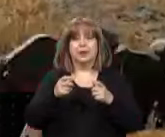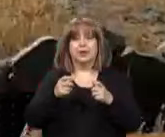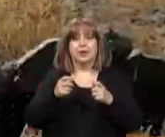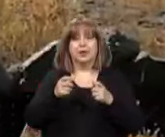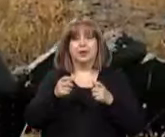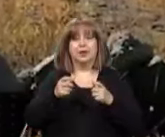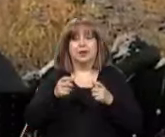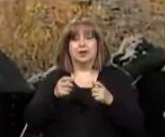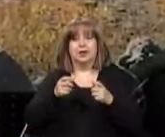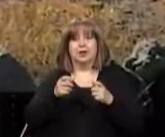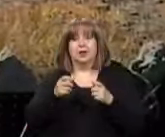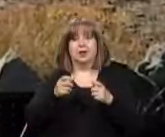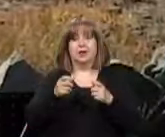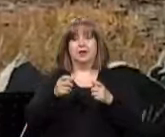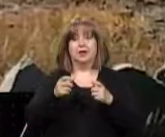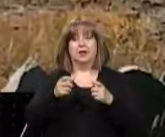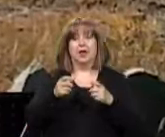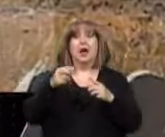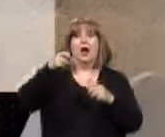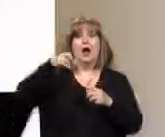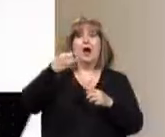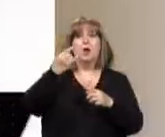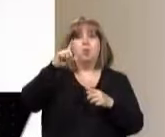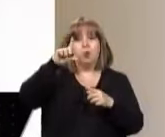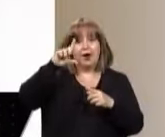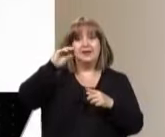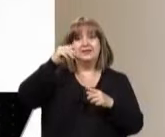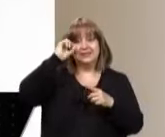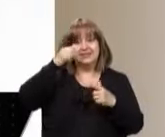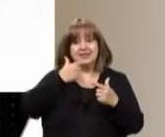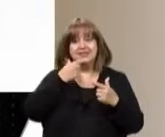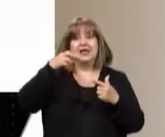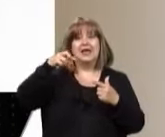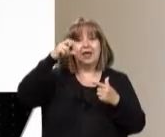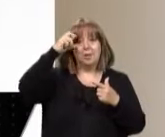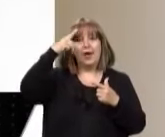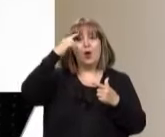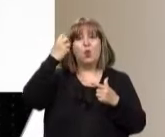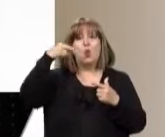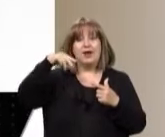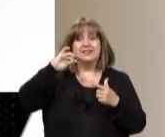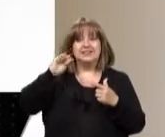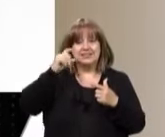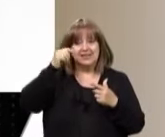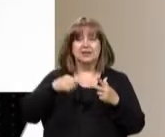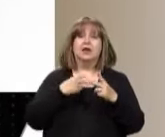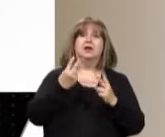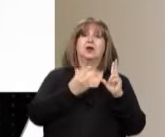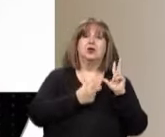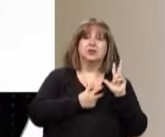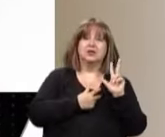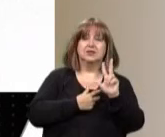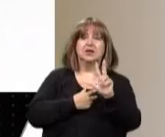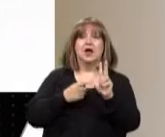A ver si la recuperamos... ...Puenches y Puenches, y viajaron a Buenos Aires. ¿Cómo?